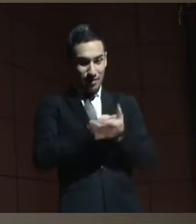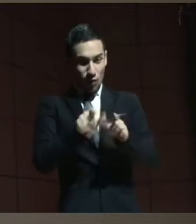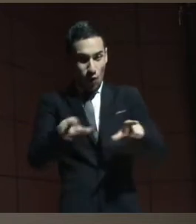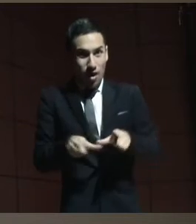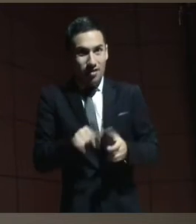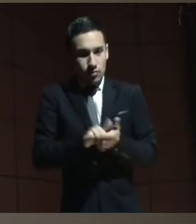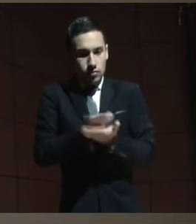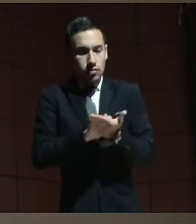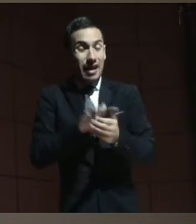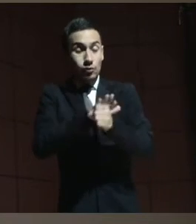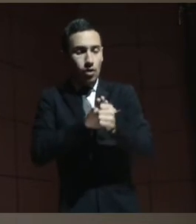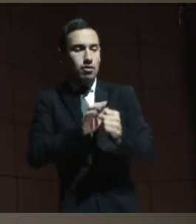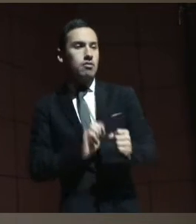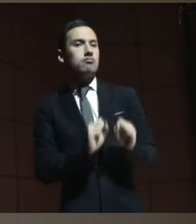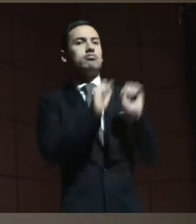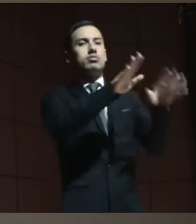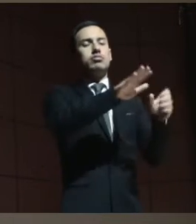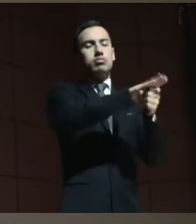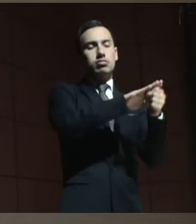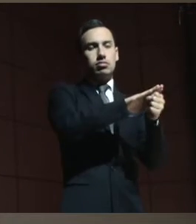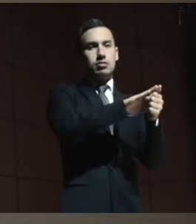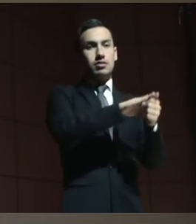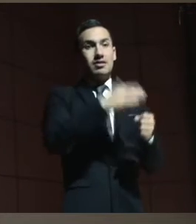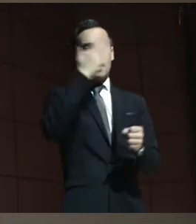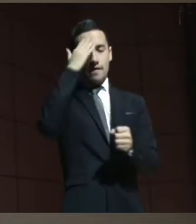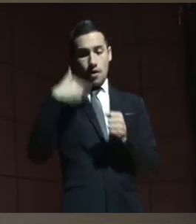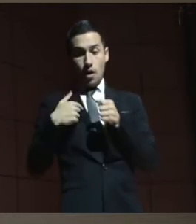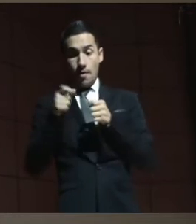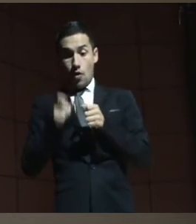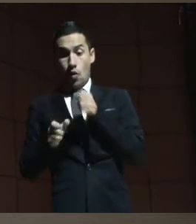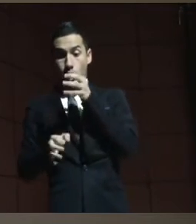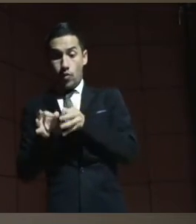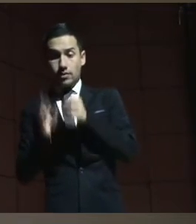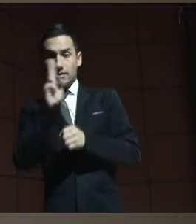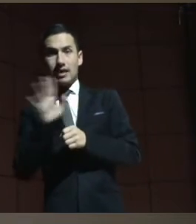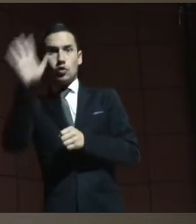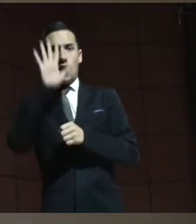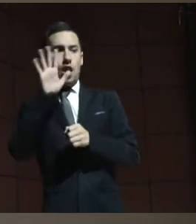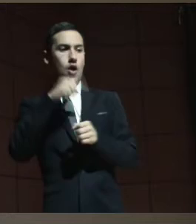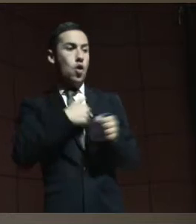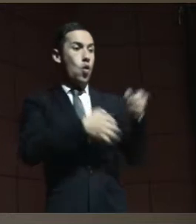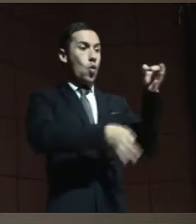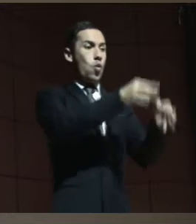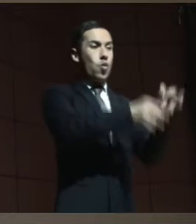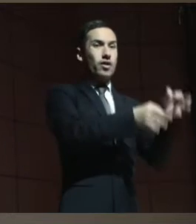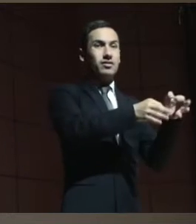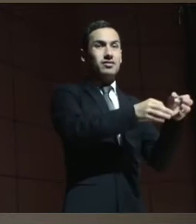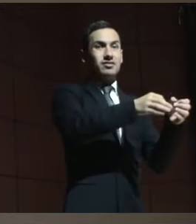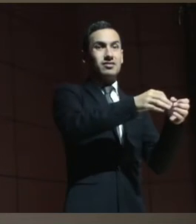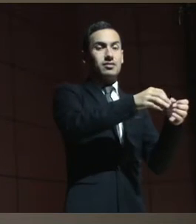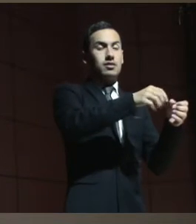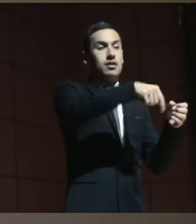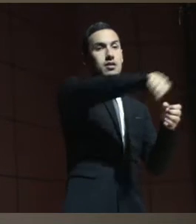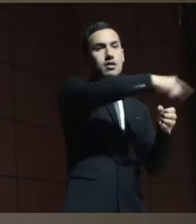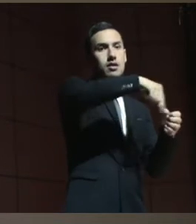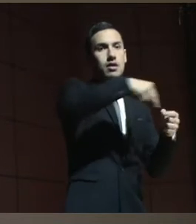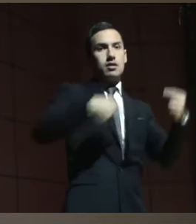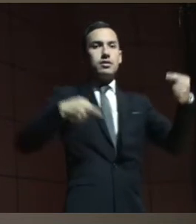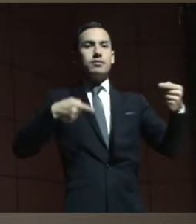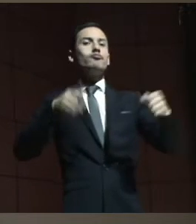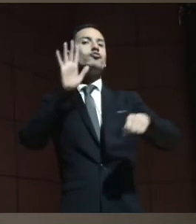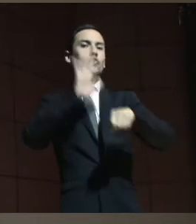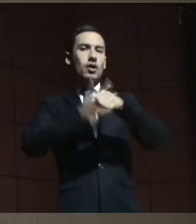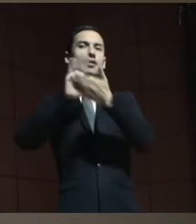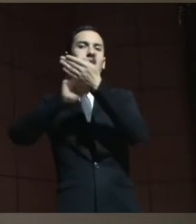un conflicto de competencia entre un juez nacional y un juez de la provincia, tiene que resolver la Corte Suprema de la Nación.